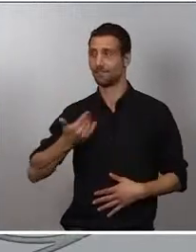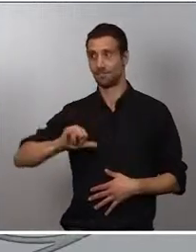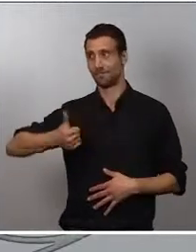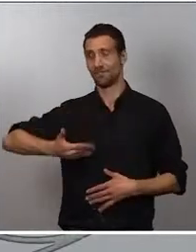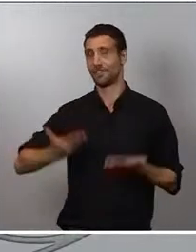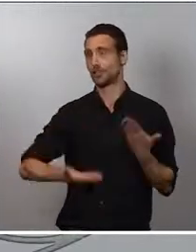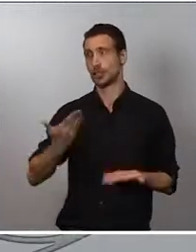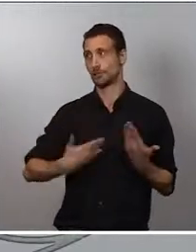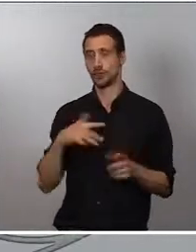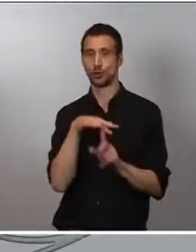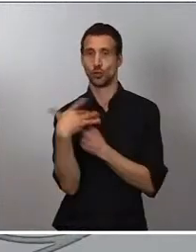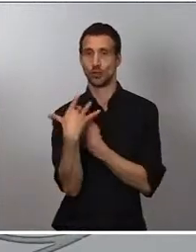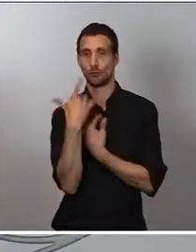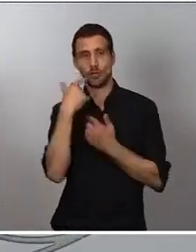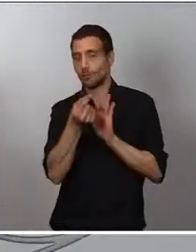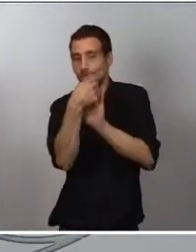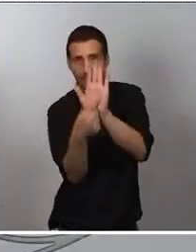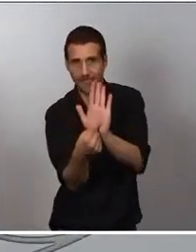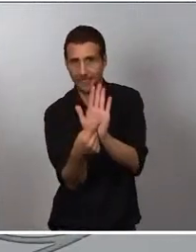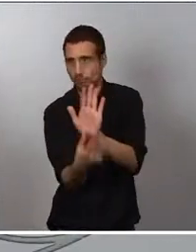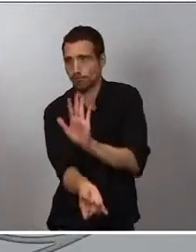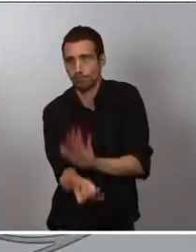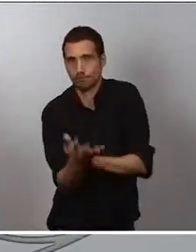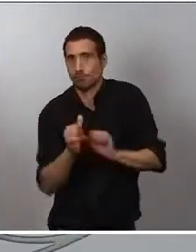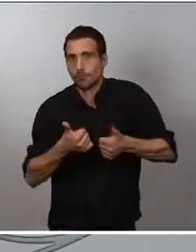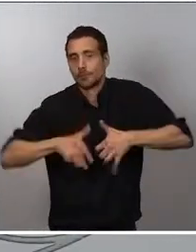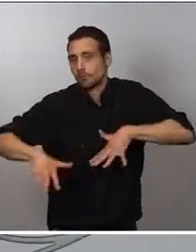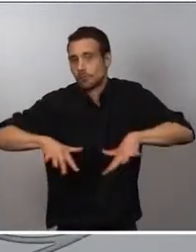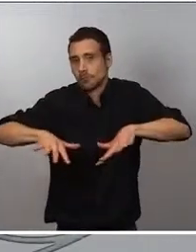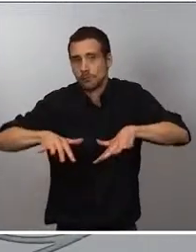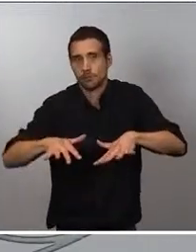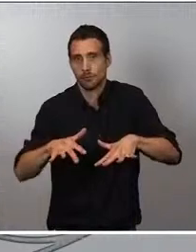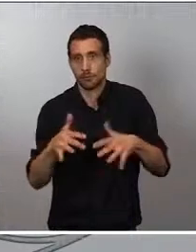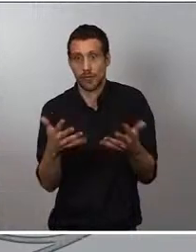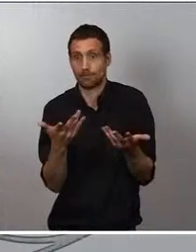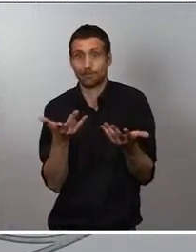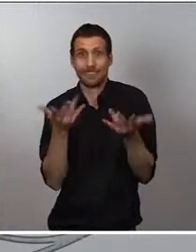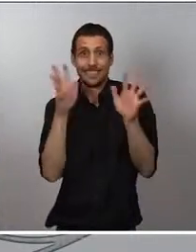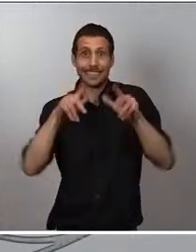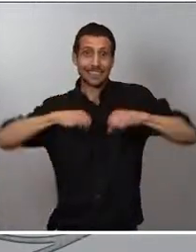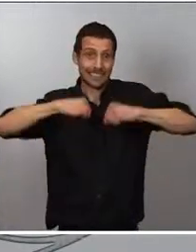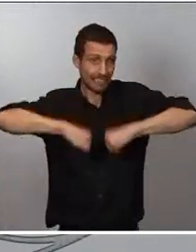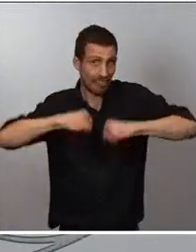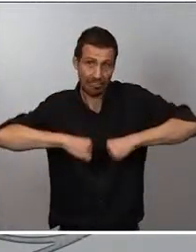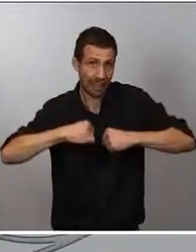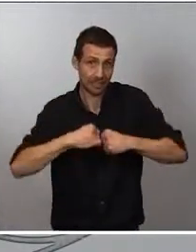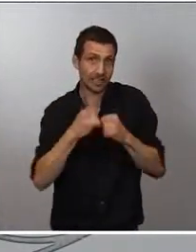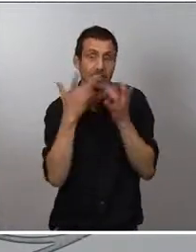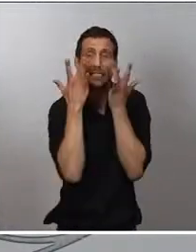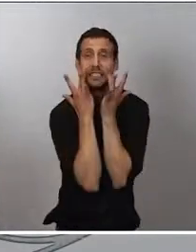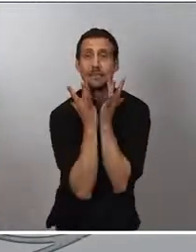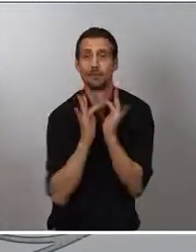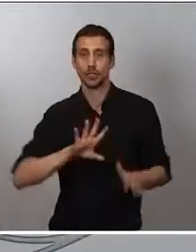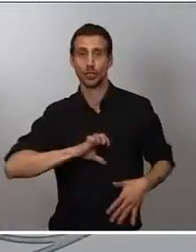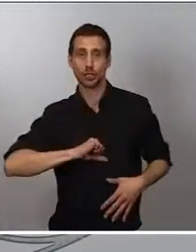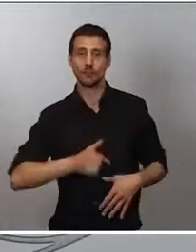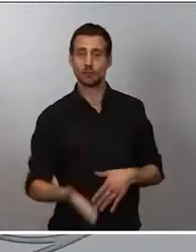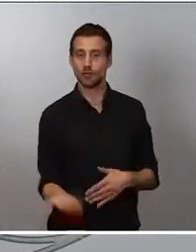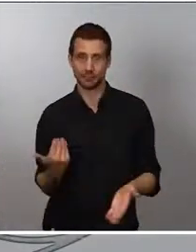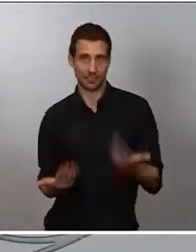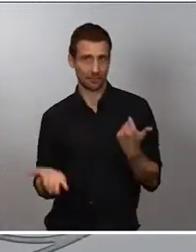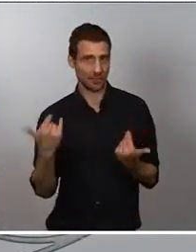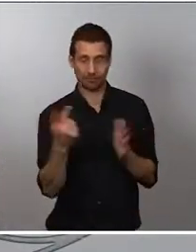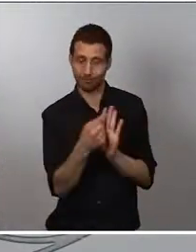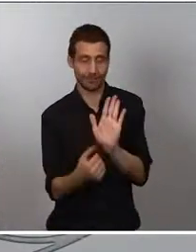para llevar a cabo, para seguir manteniendo nuestra residencia lo más posible libre de COVID. Sabemos la importancia que tiene. Fueron las